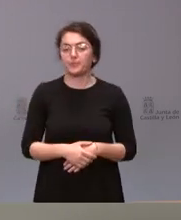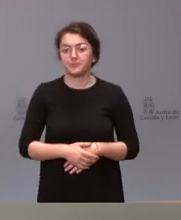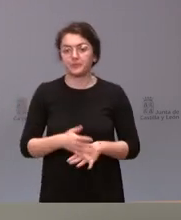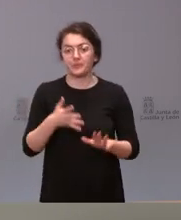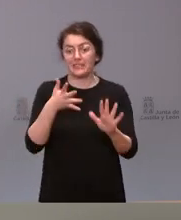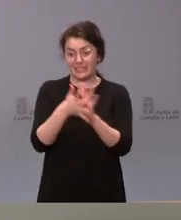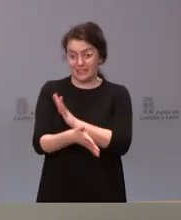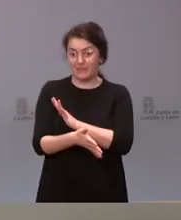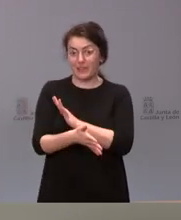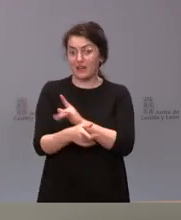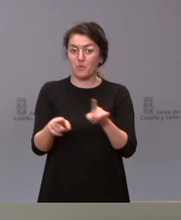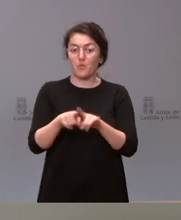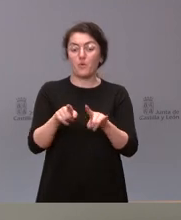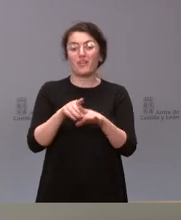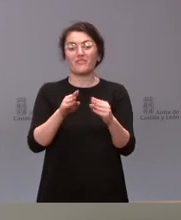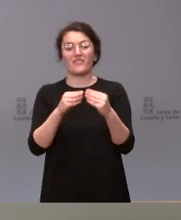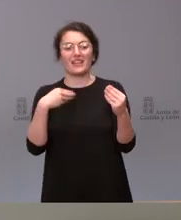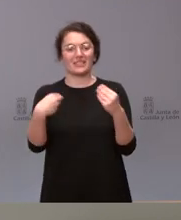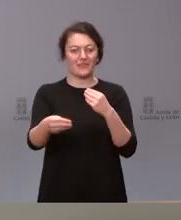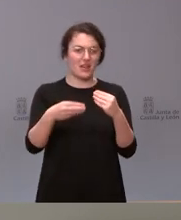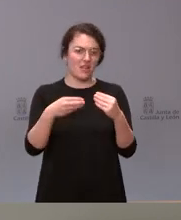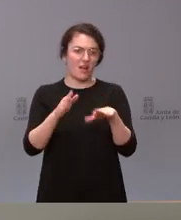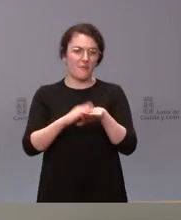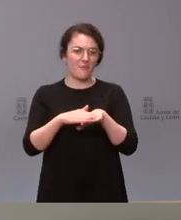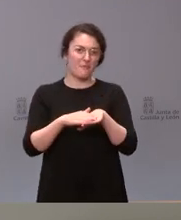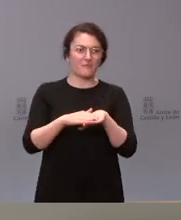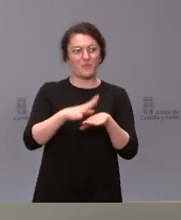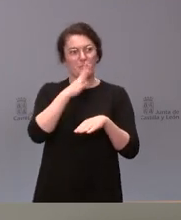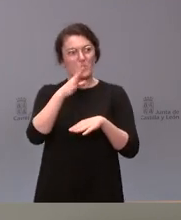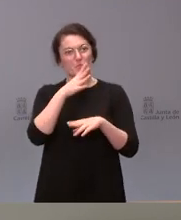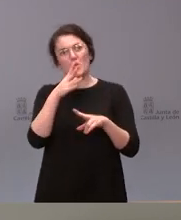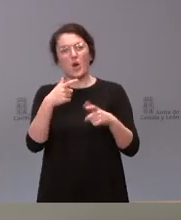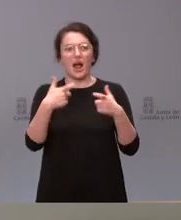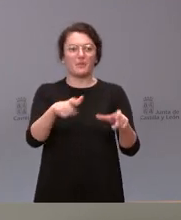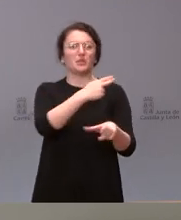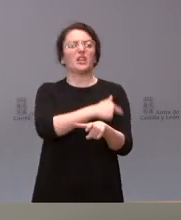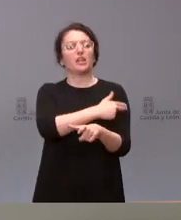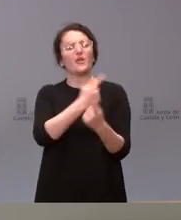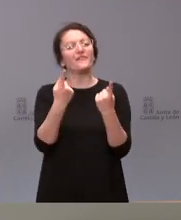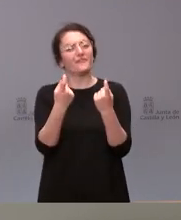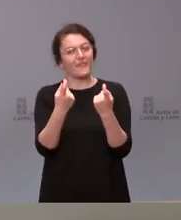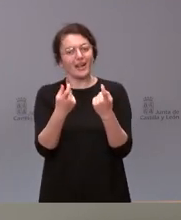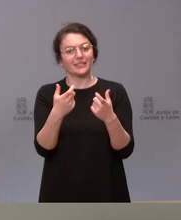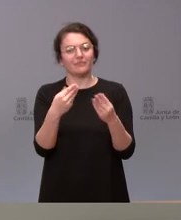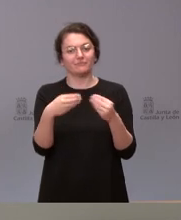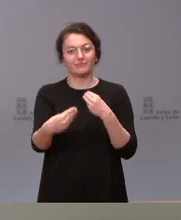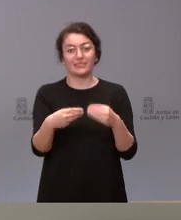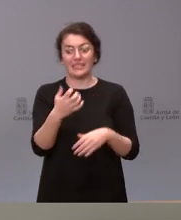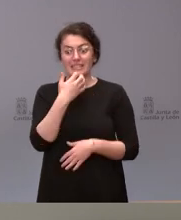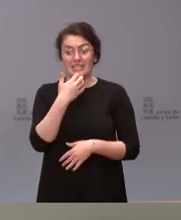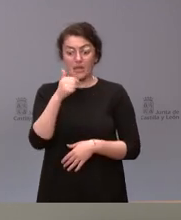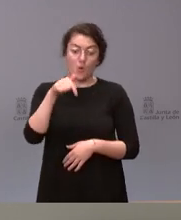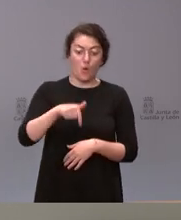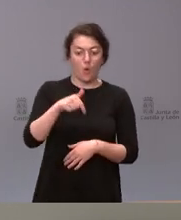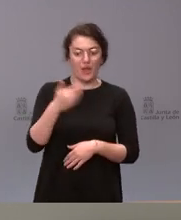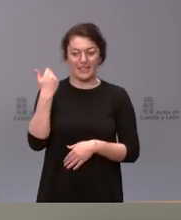flexibilidad en un aspecto como sanitario que siempre requiere de cierto nivel de flexibilidad en el funcionamiento si nosotros hoy acudiéramos a la totalidad de